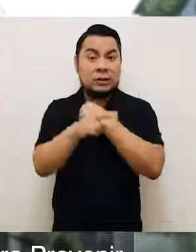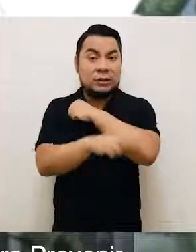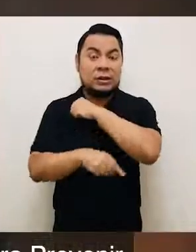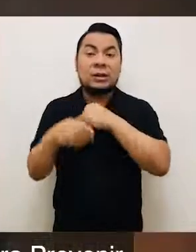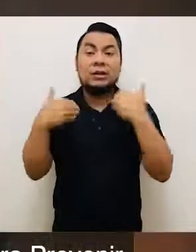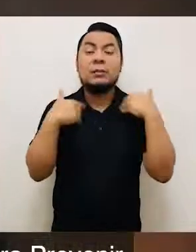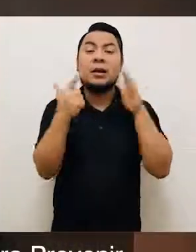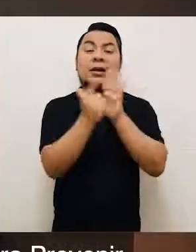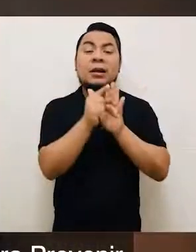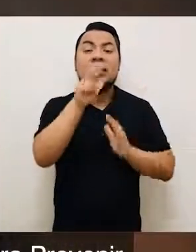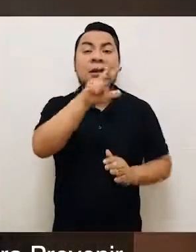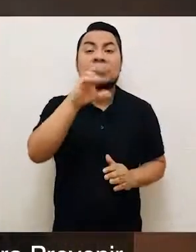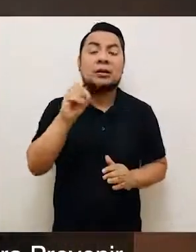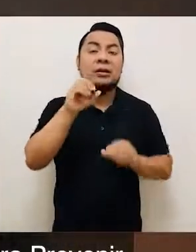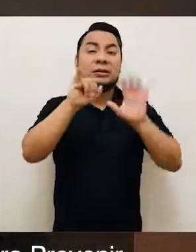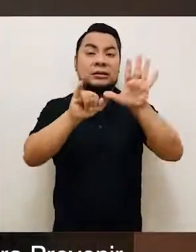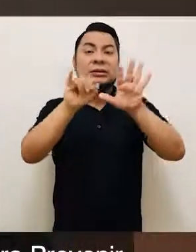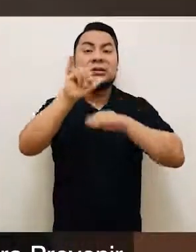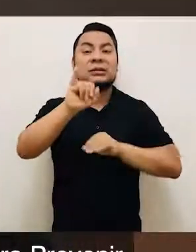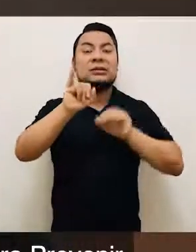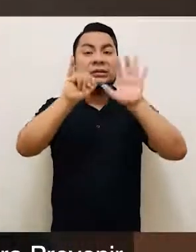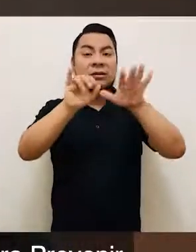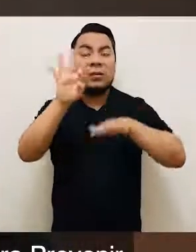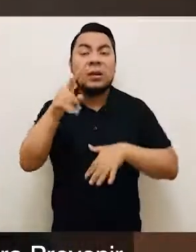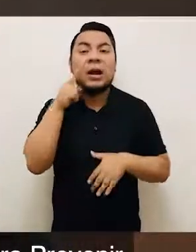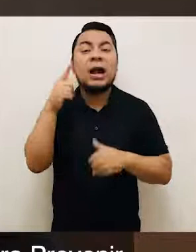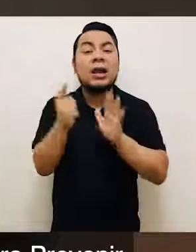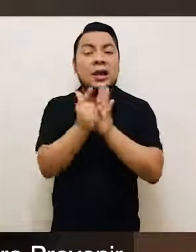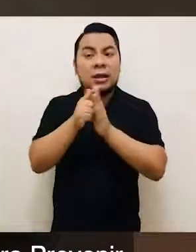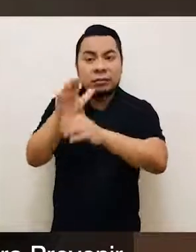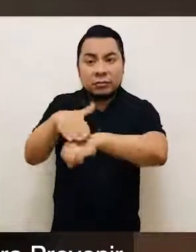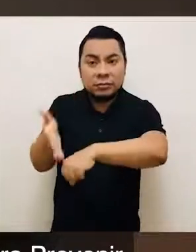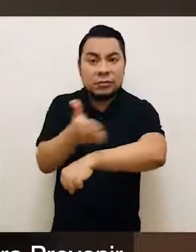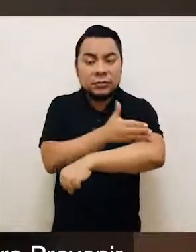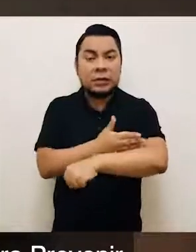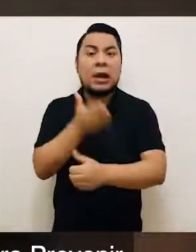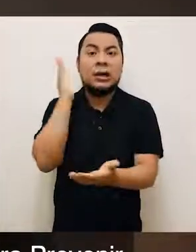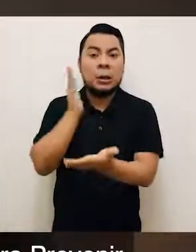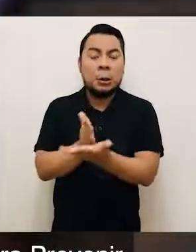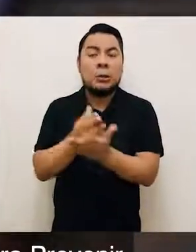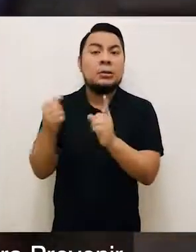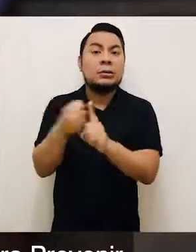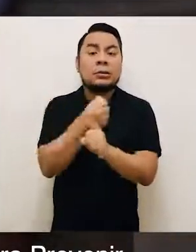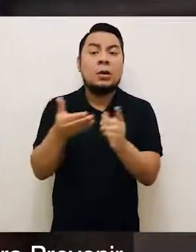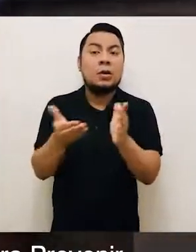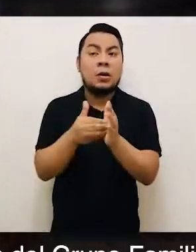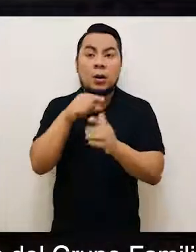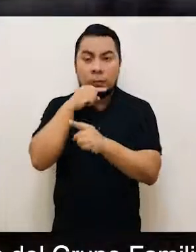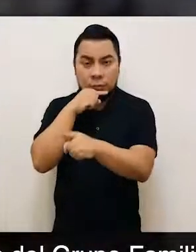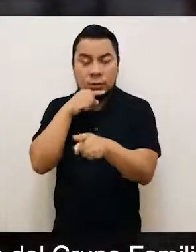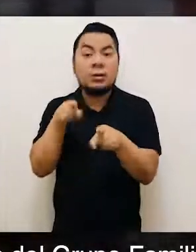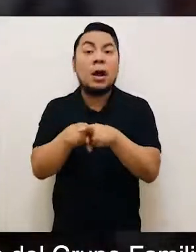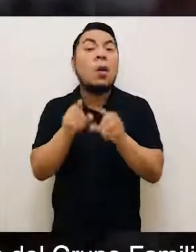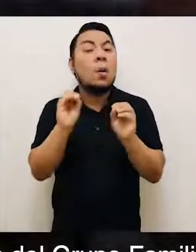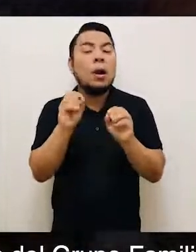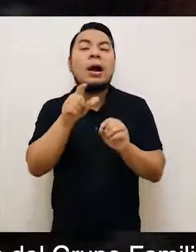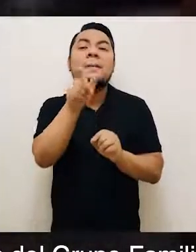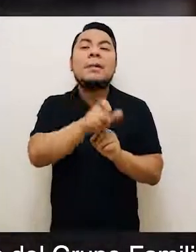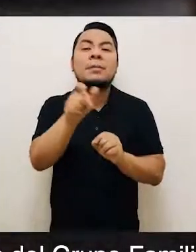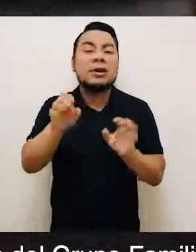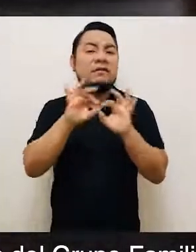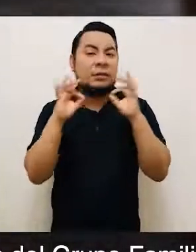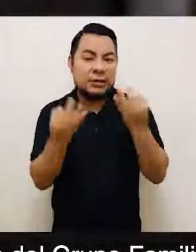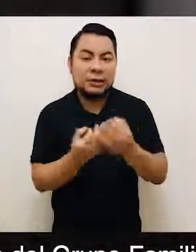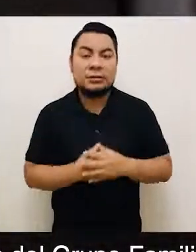tenemos la Ley 30364, Ley para Prevenir, Sancionar y Erradicar la Violencia contra las Mujeres y los Integrantes del Grupo